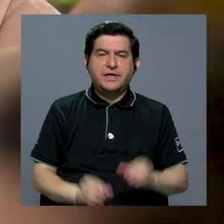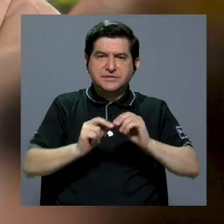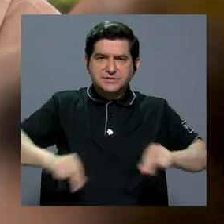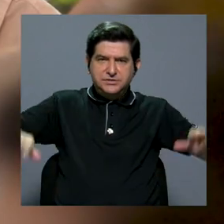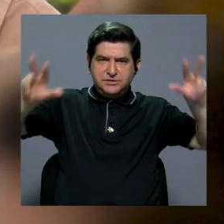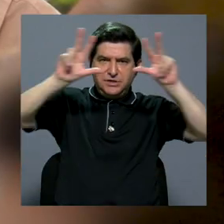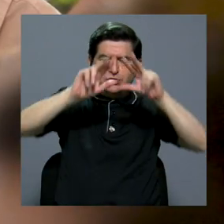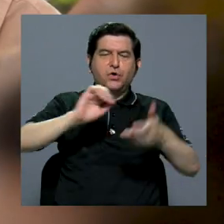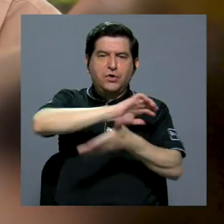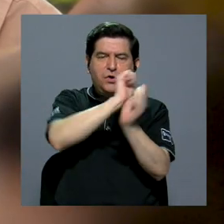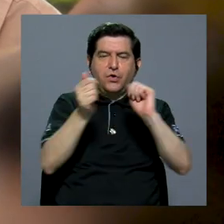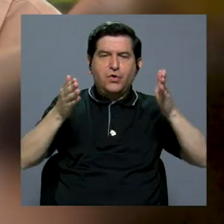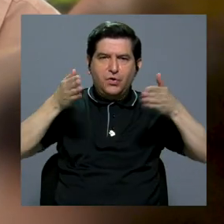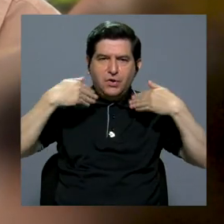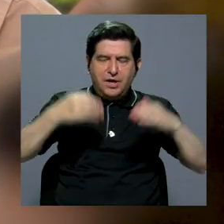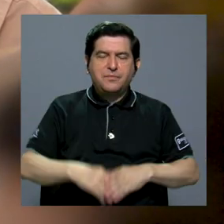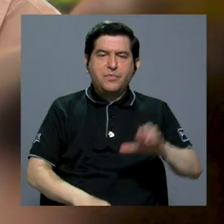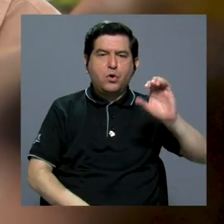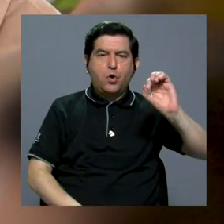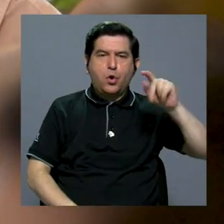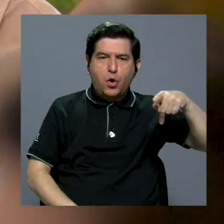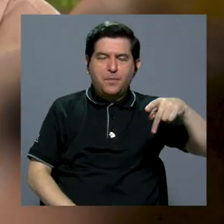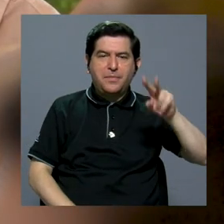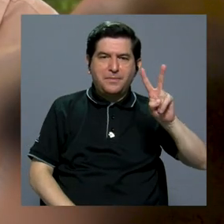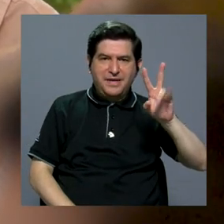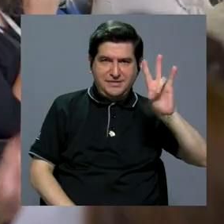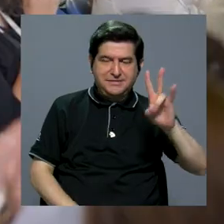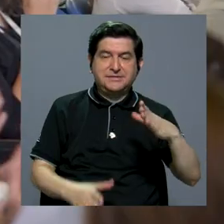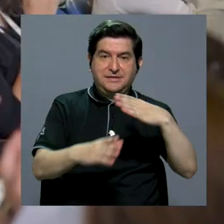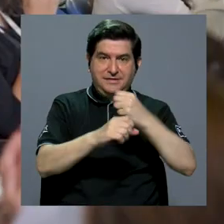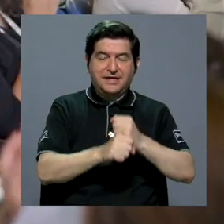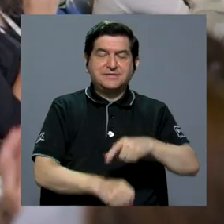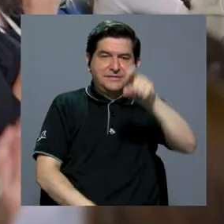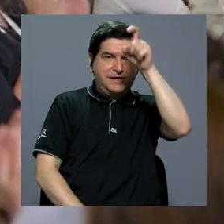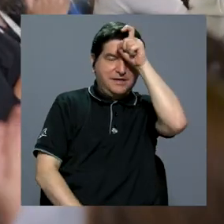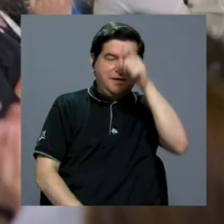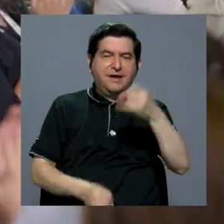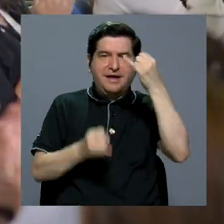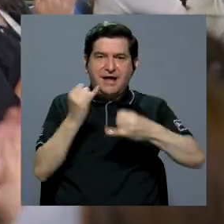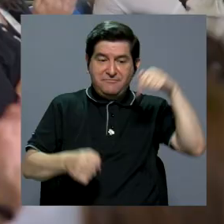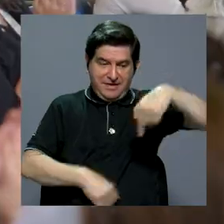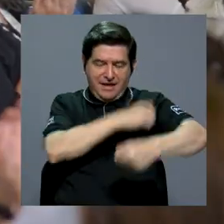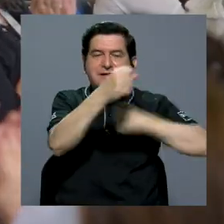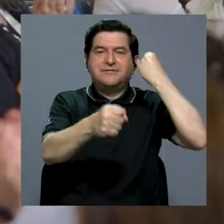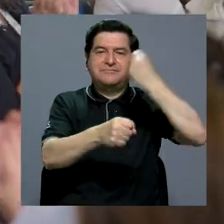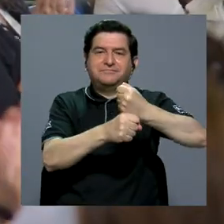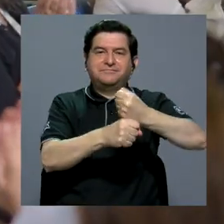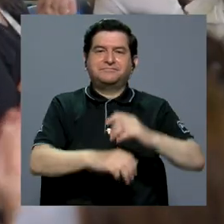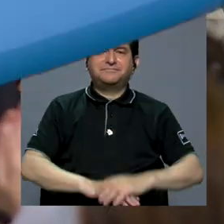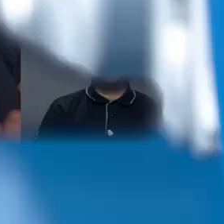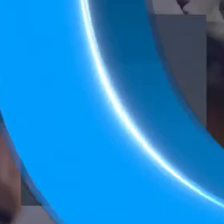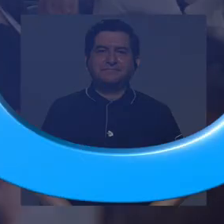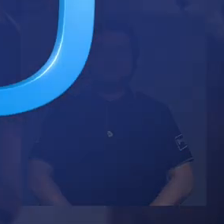Naciones Unidas de Cambio Climático, COP27, que se efectuará en Egipto a finales de este año.